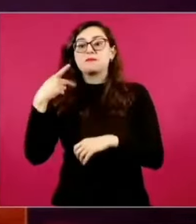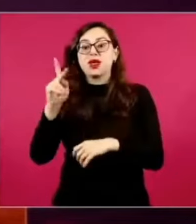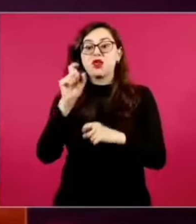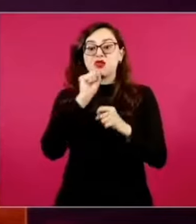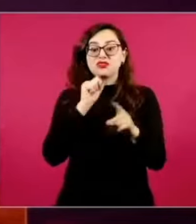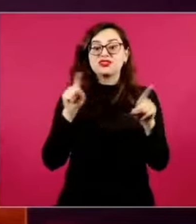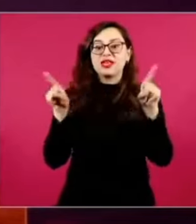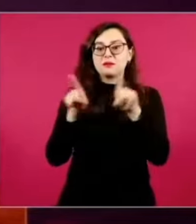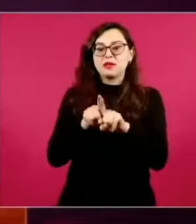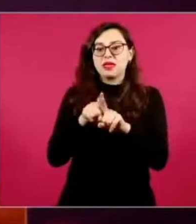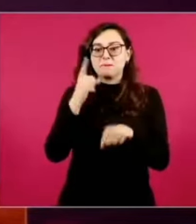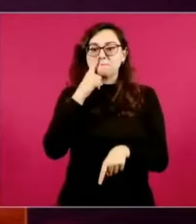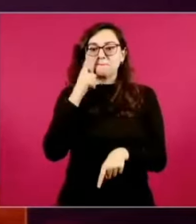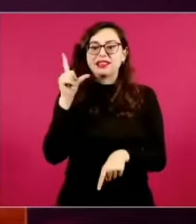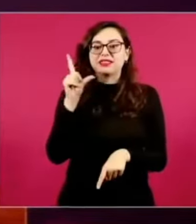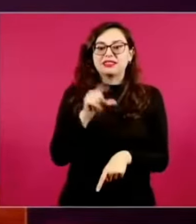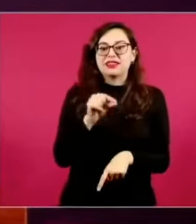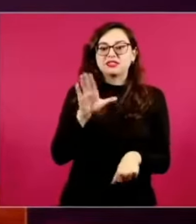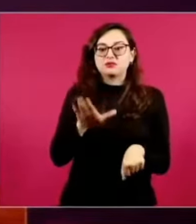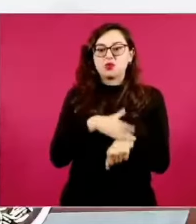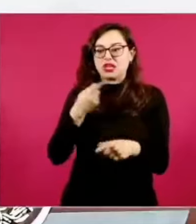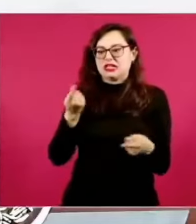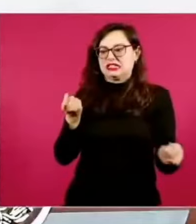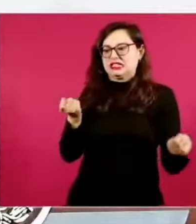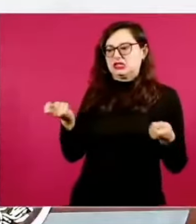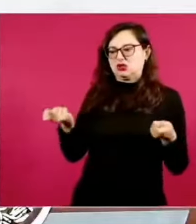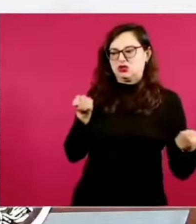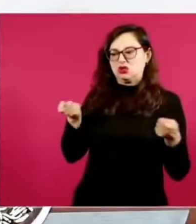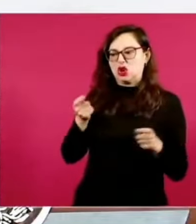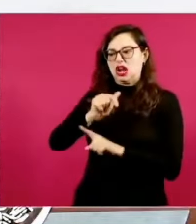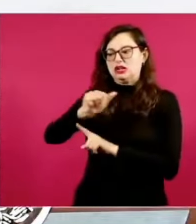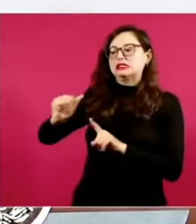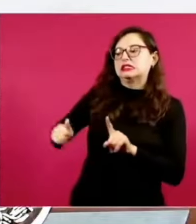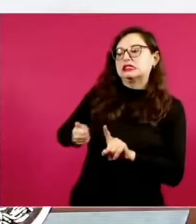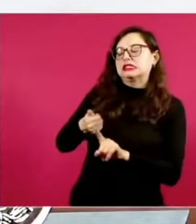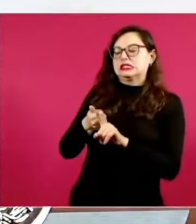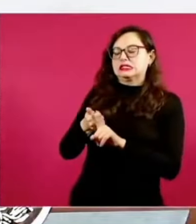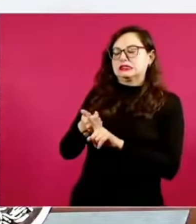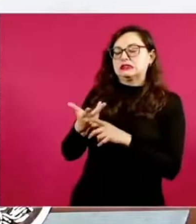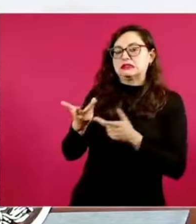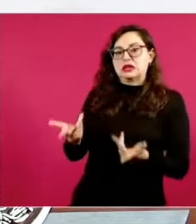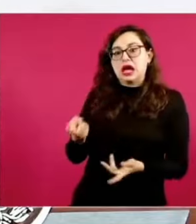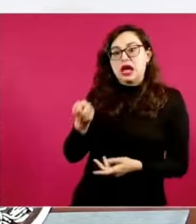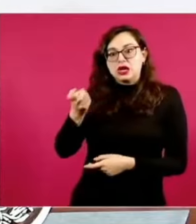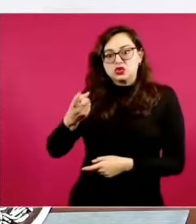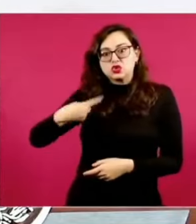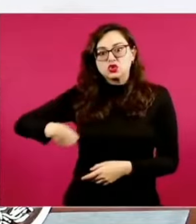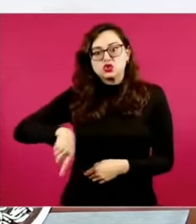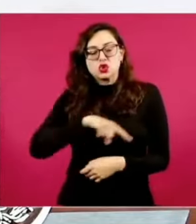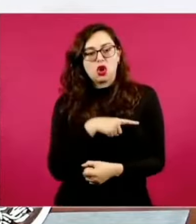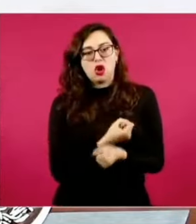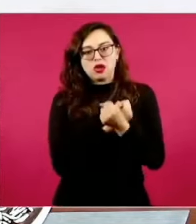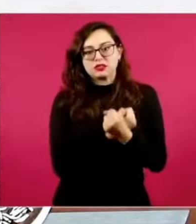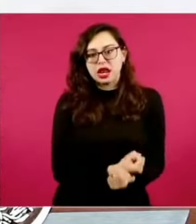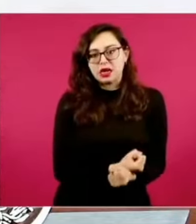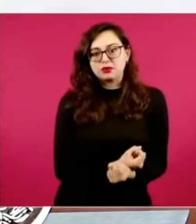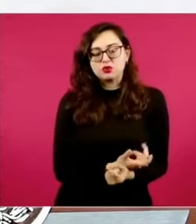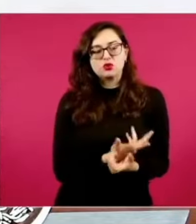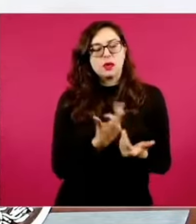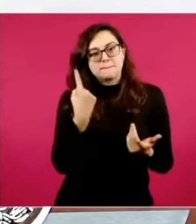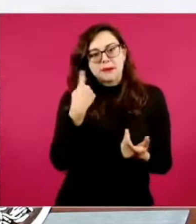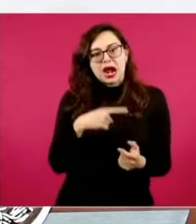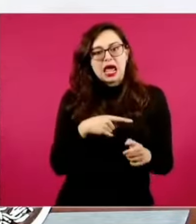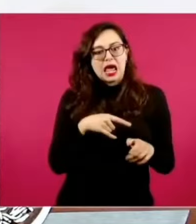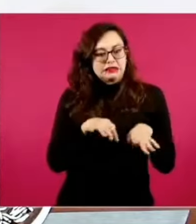encierran en la trampa de producir, de trabajar, de destinar nuestro tiempo de ocio a un tiempo